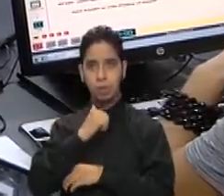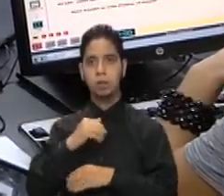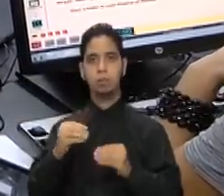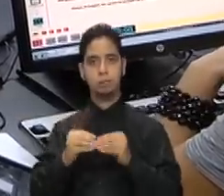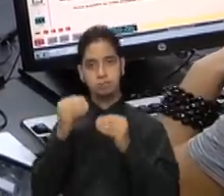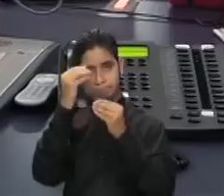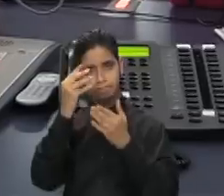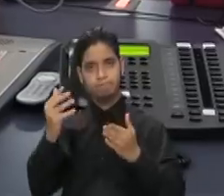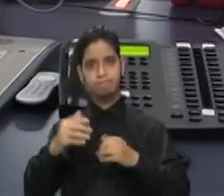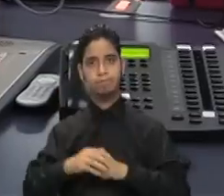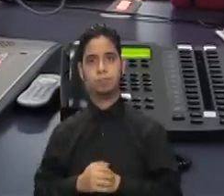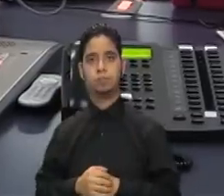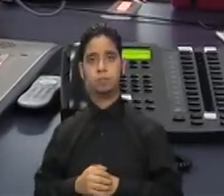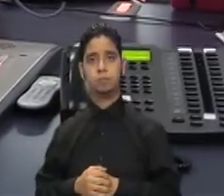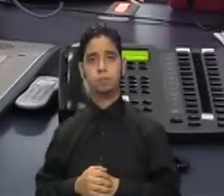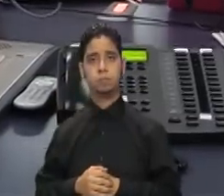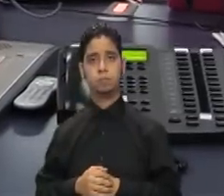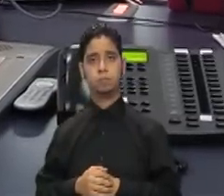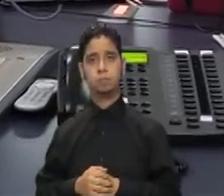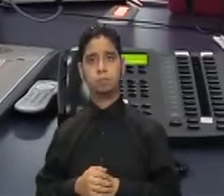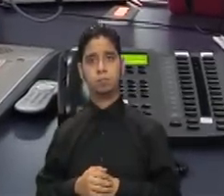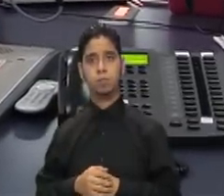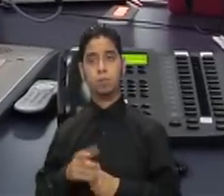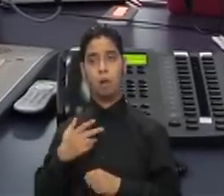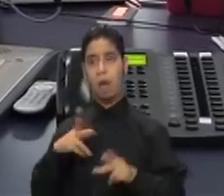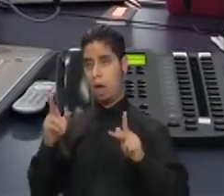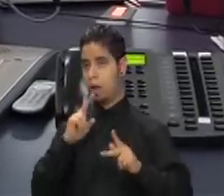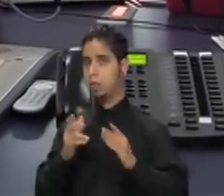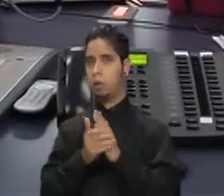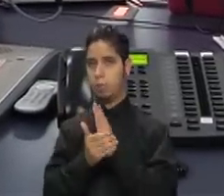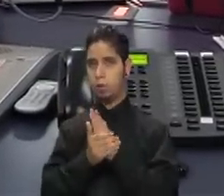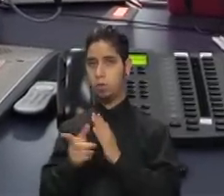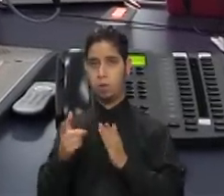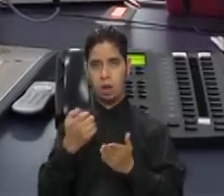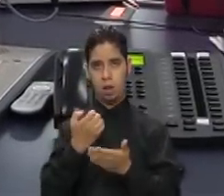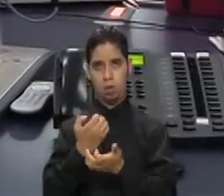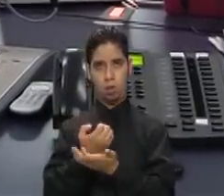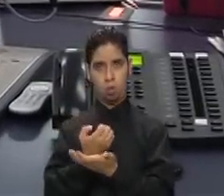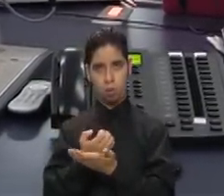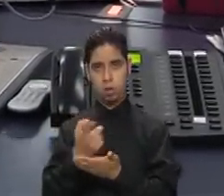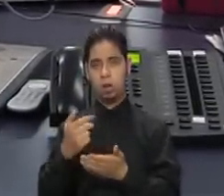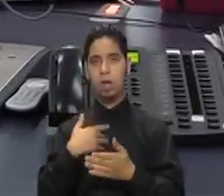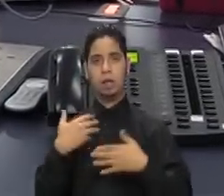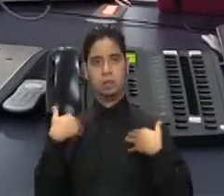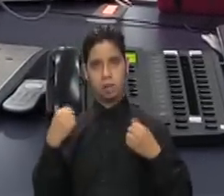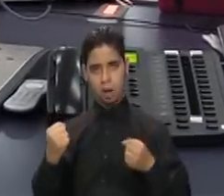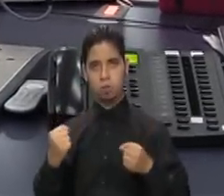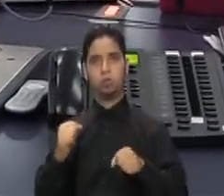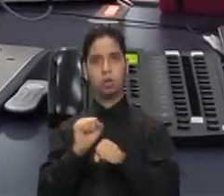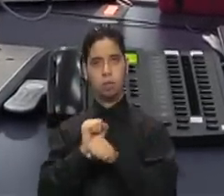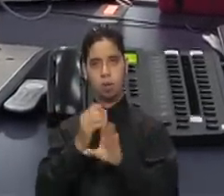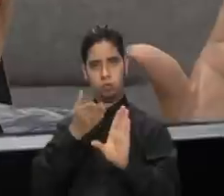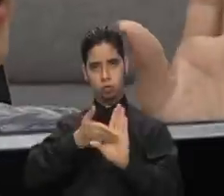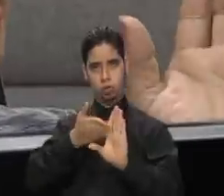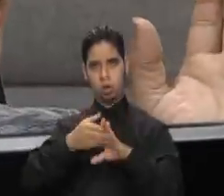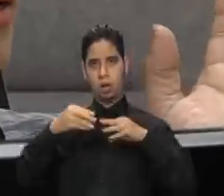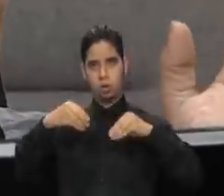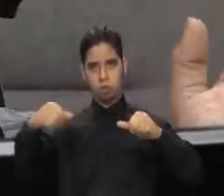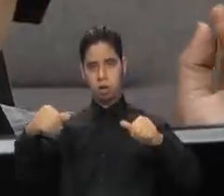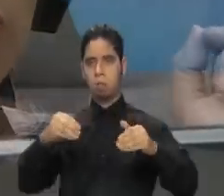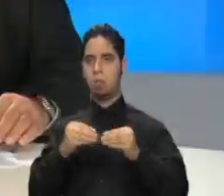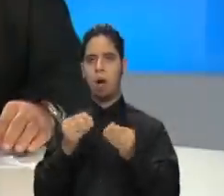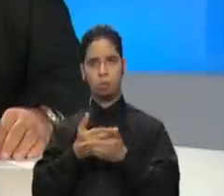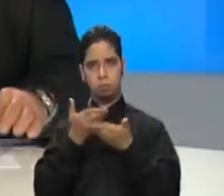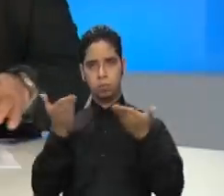Máxima Actualidad cuenta con colaboradores expertos en el área de Economía, Salud, Empleo, Psicología y Agricultura, entre